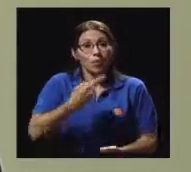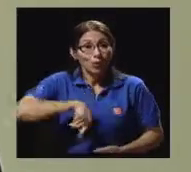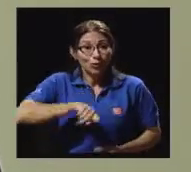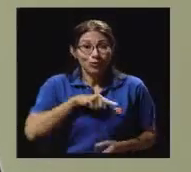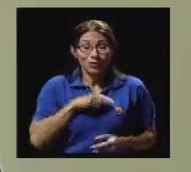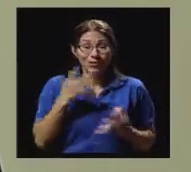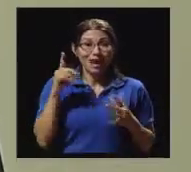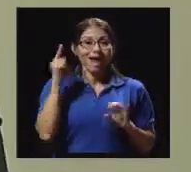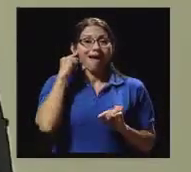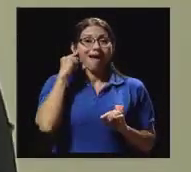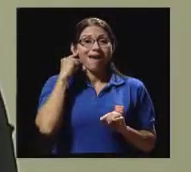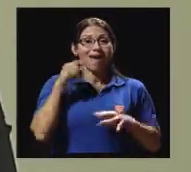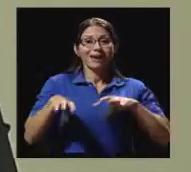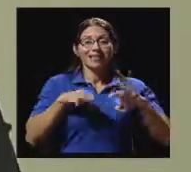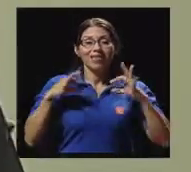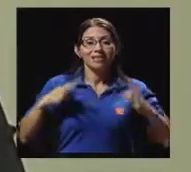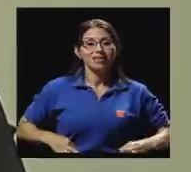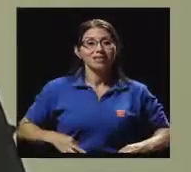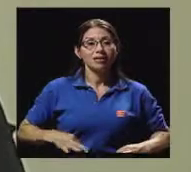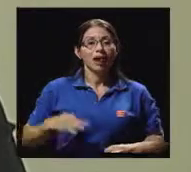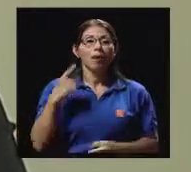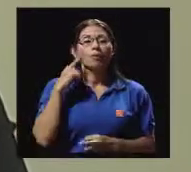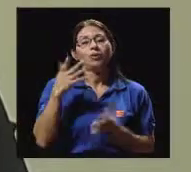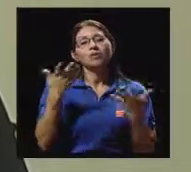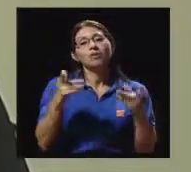hacer actividad física es por una necesidad.